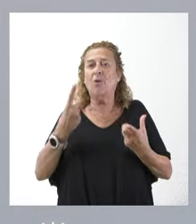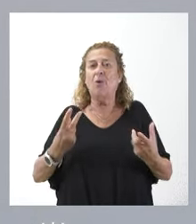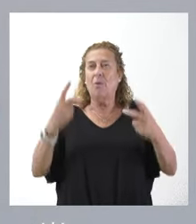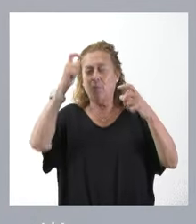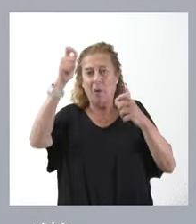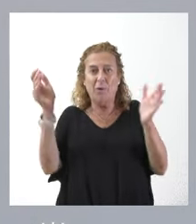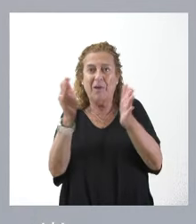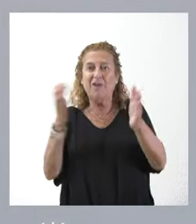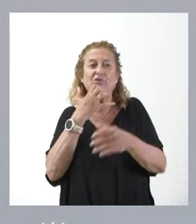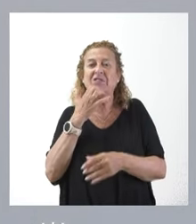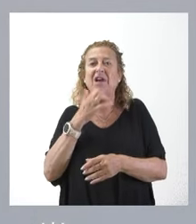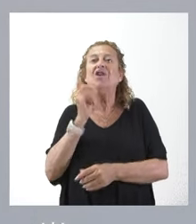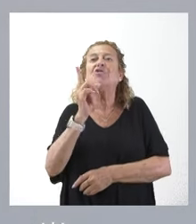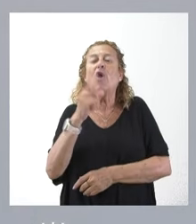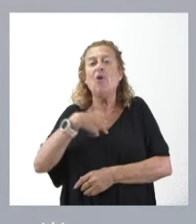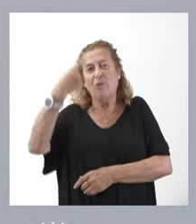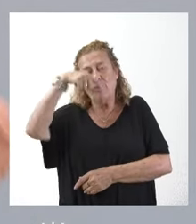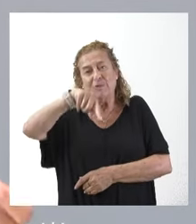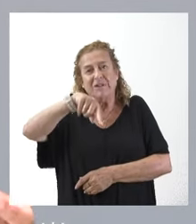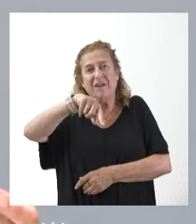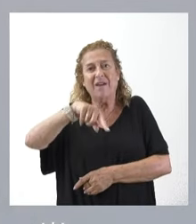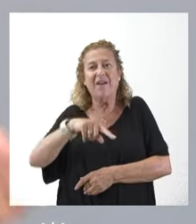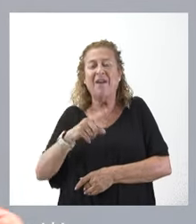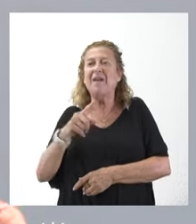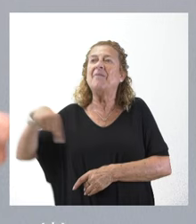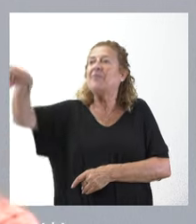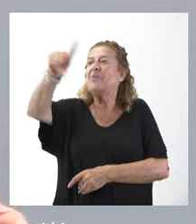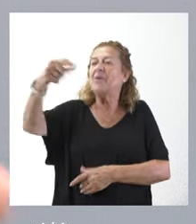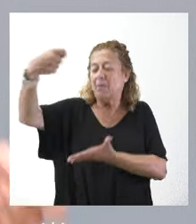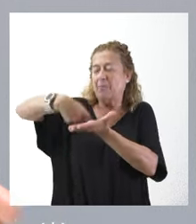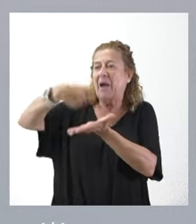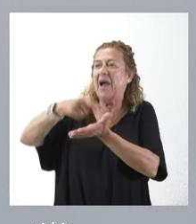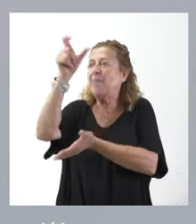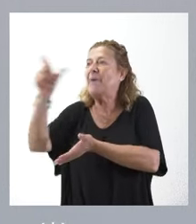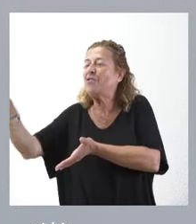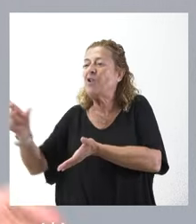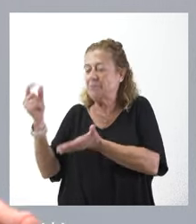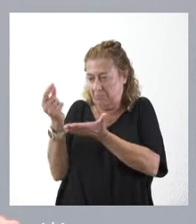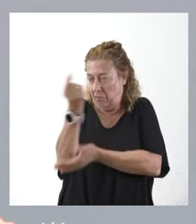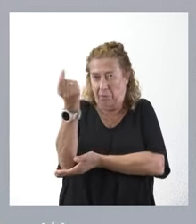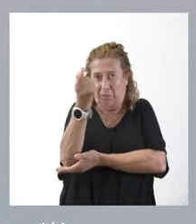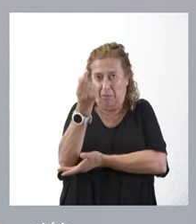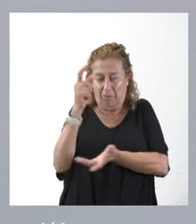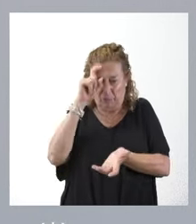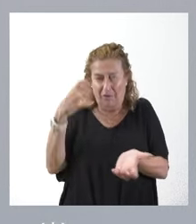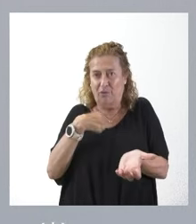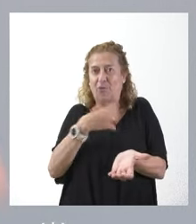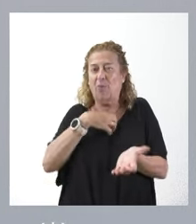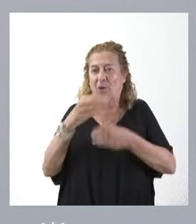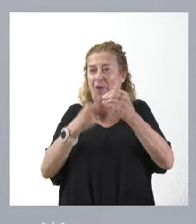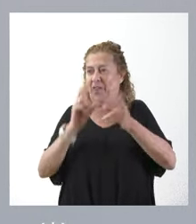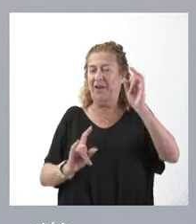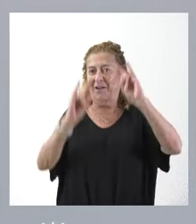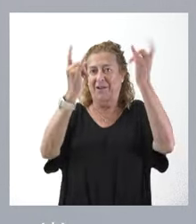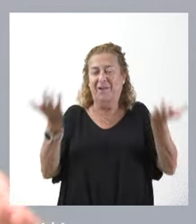si solo tuviéramos en cuenta los tributos que se pagan por los habitantes de ese municipio del mundo rural, que en muchos